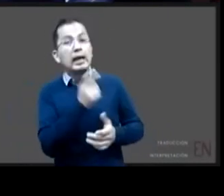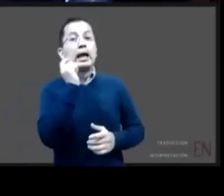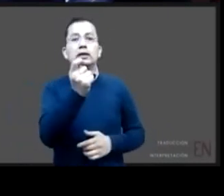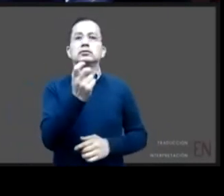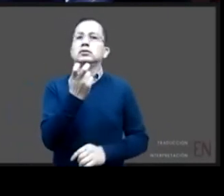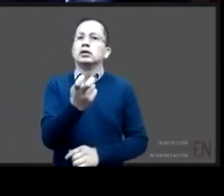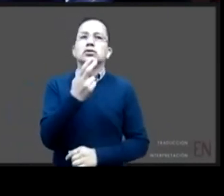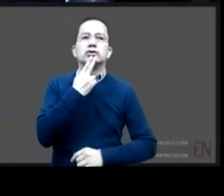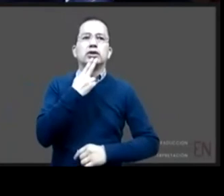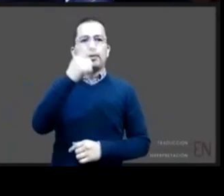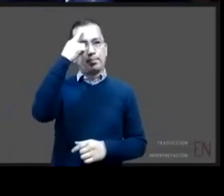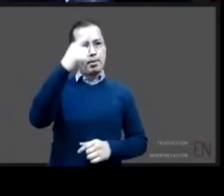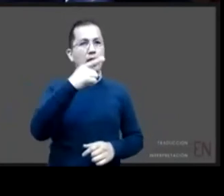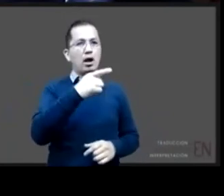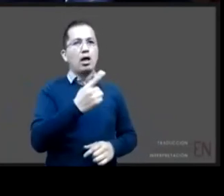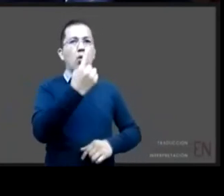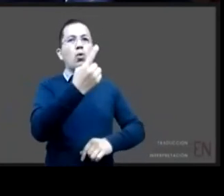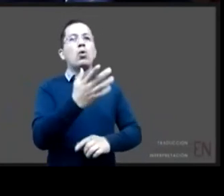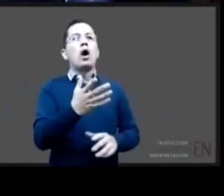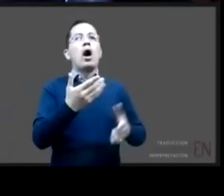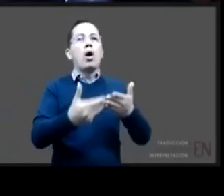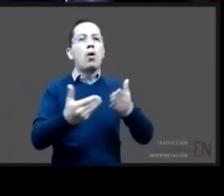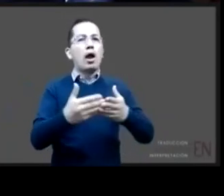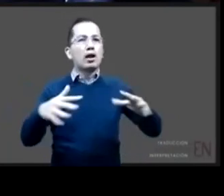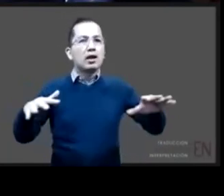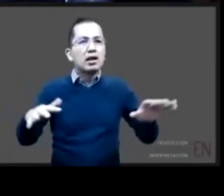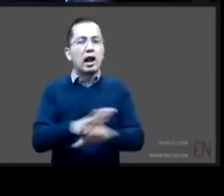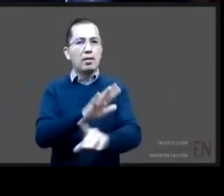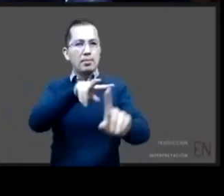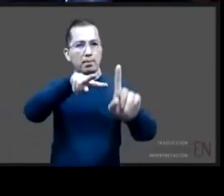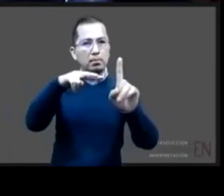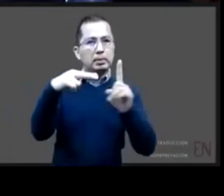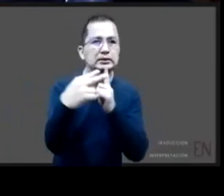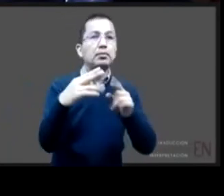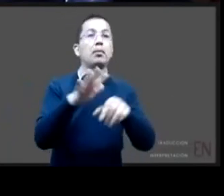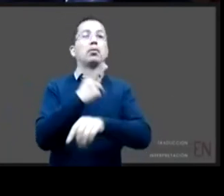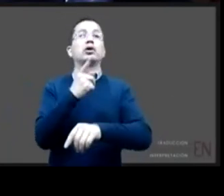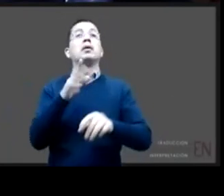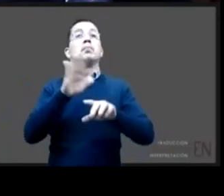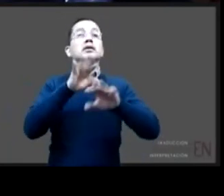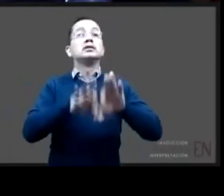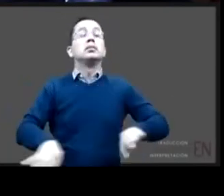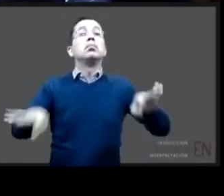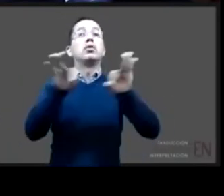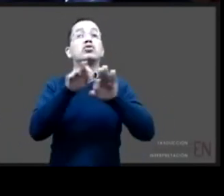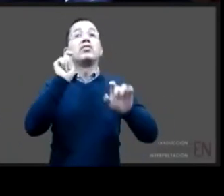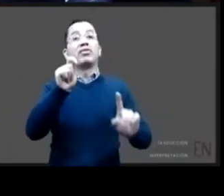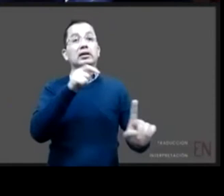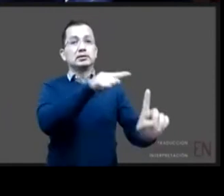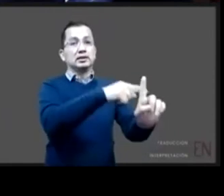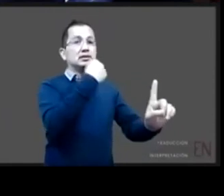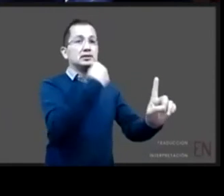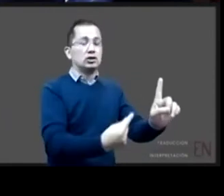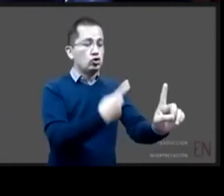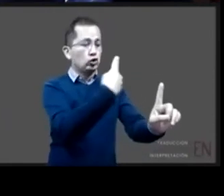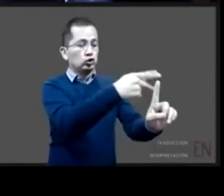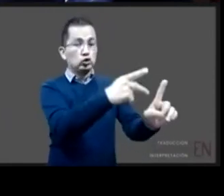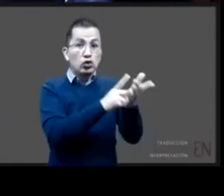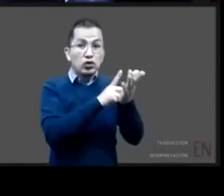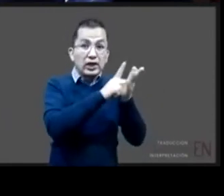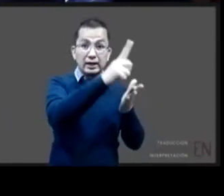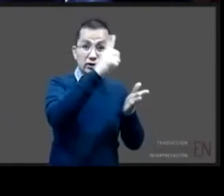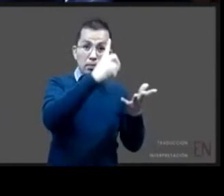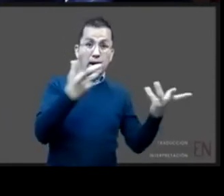donde el derecho a ir en familia pasó a ser prioritario y esta estrategia a través de este